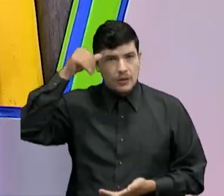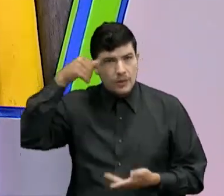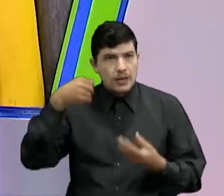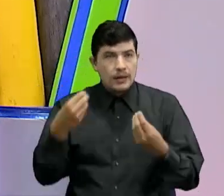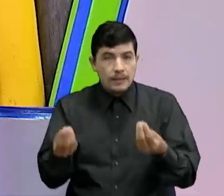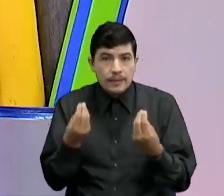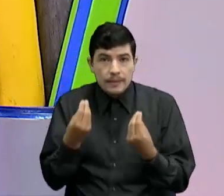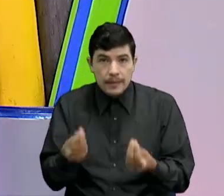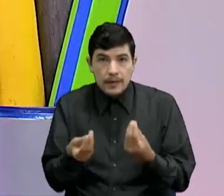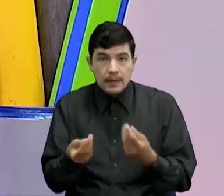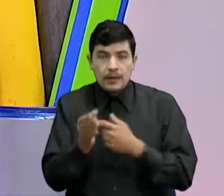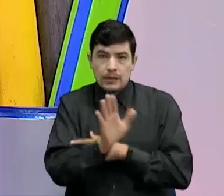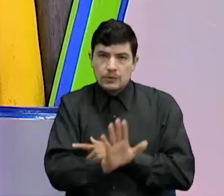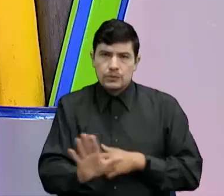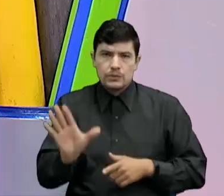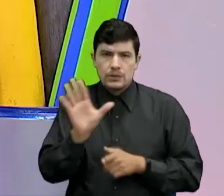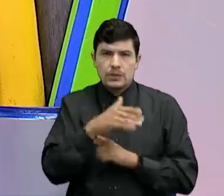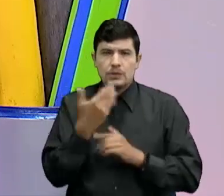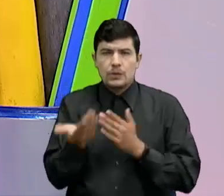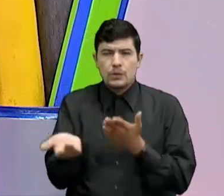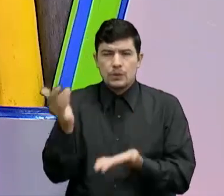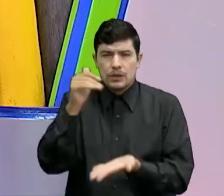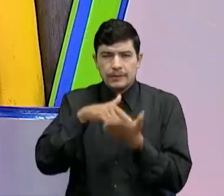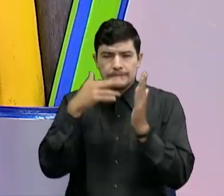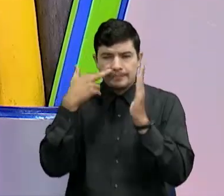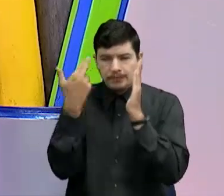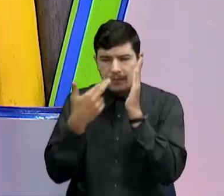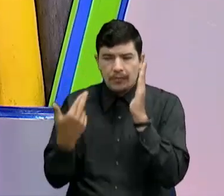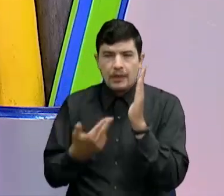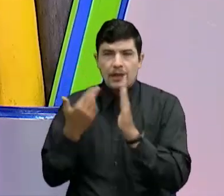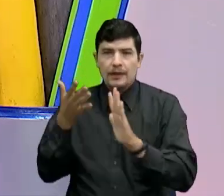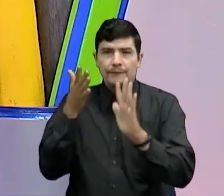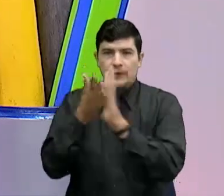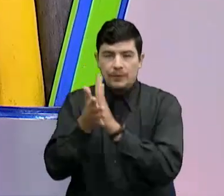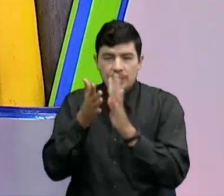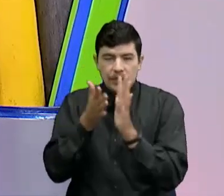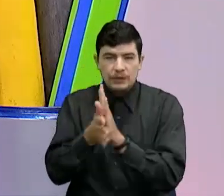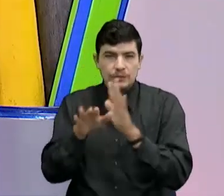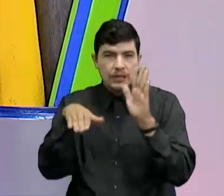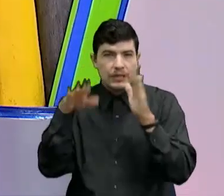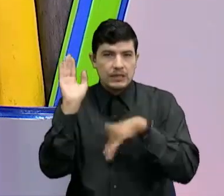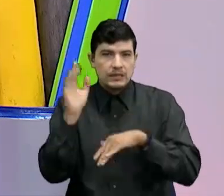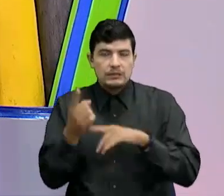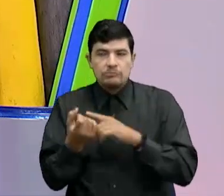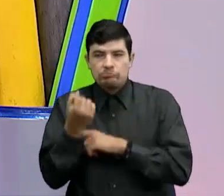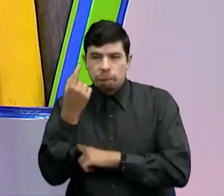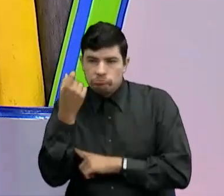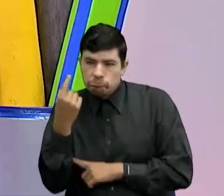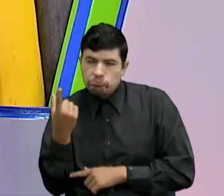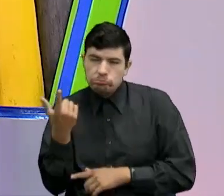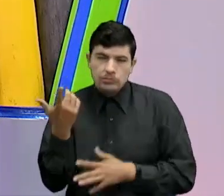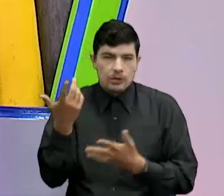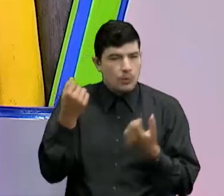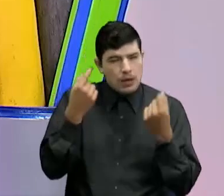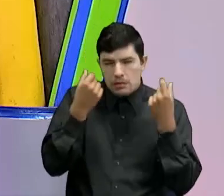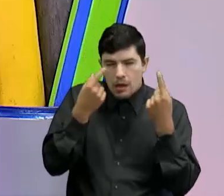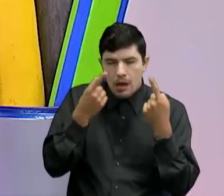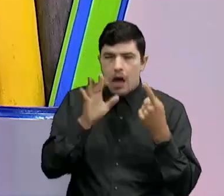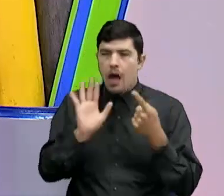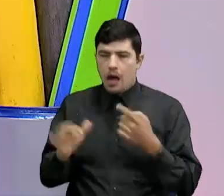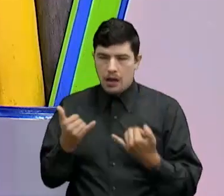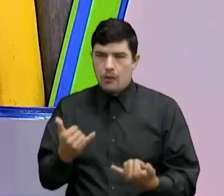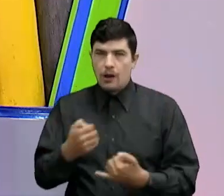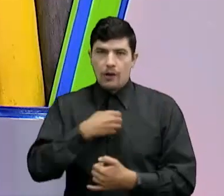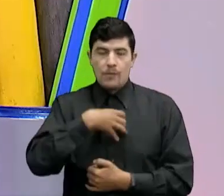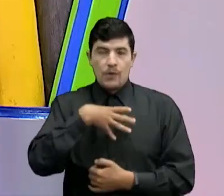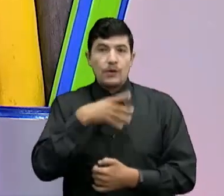ustedes por supuesto Que anoten allí en el cuaderno Los daticos que les hicieron falta Que no entendí tal cosa Entonces esta es la oportunidad